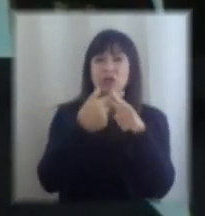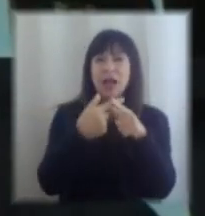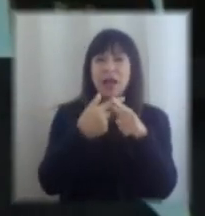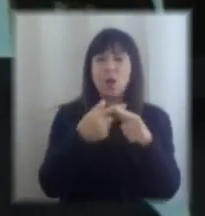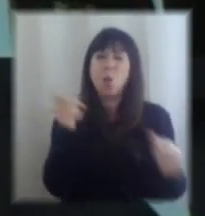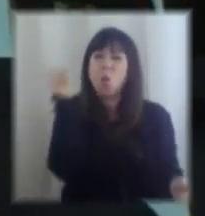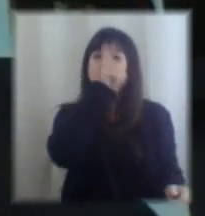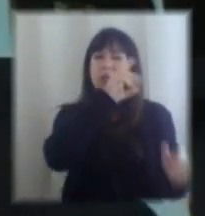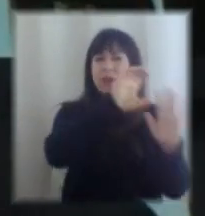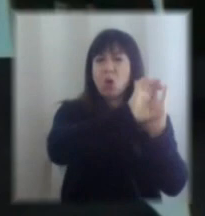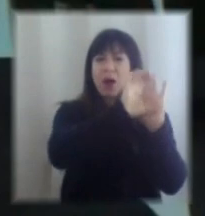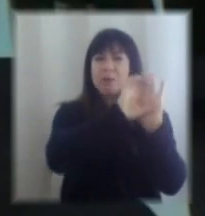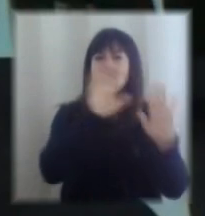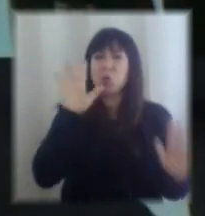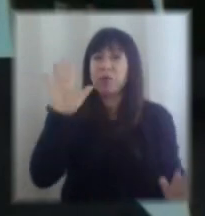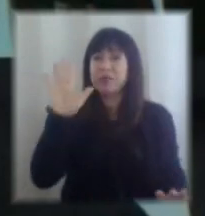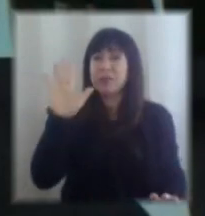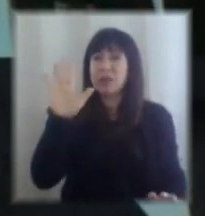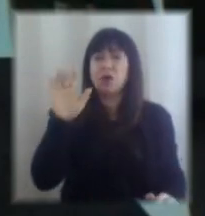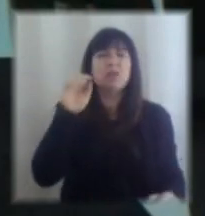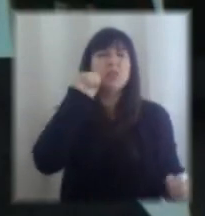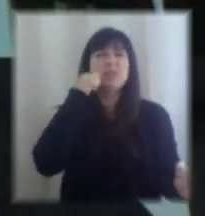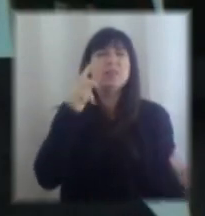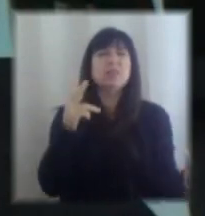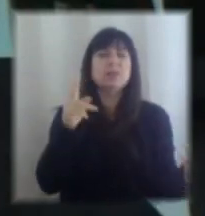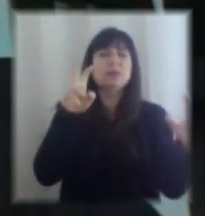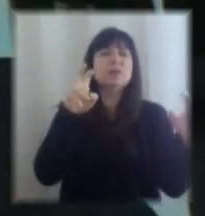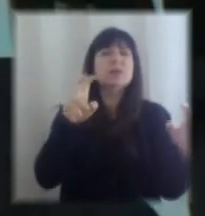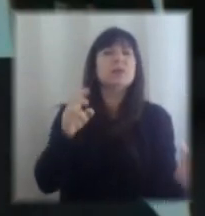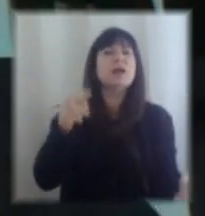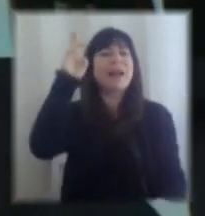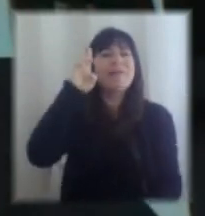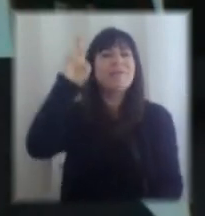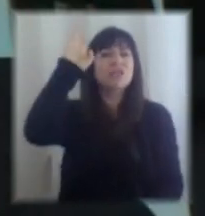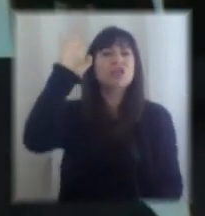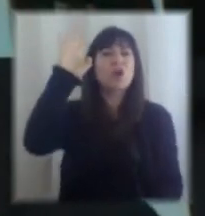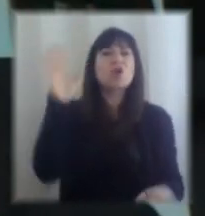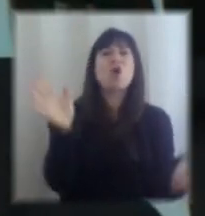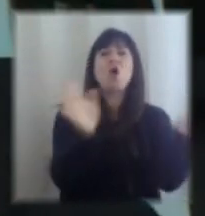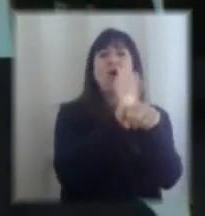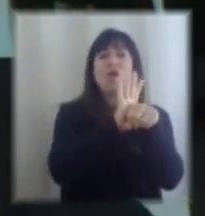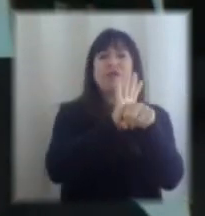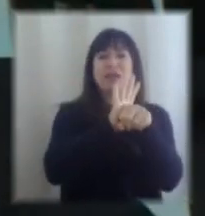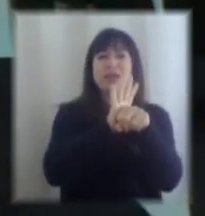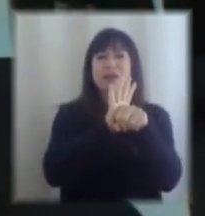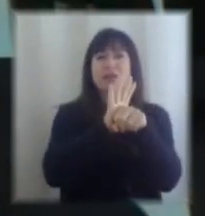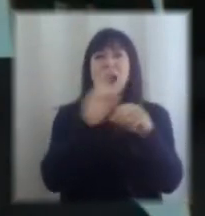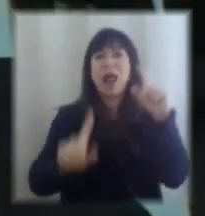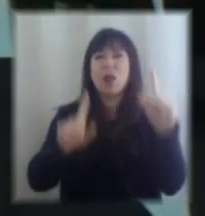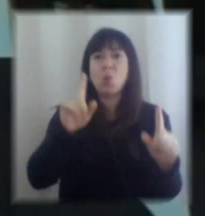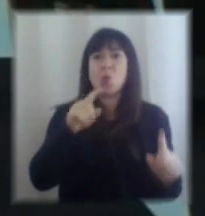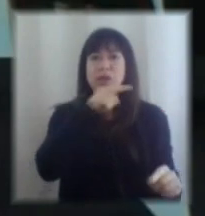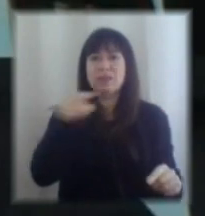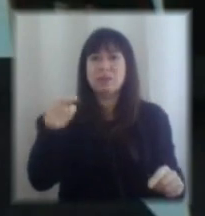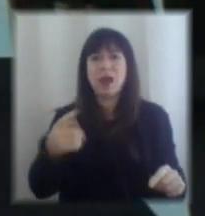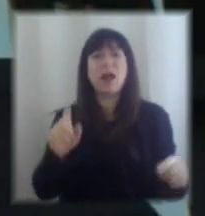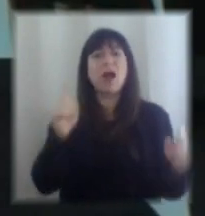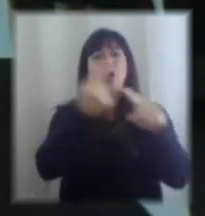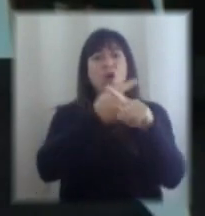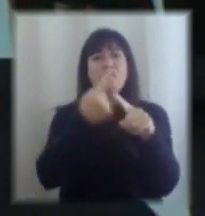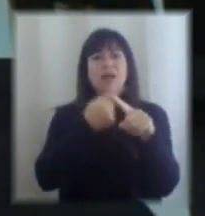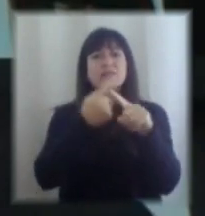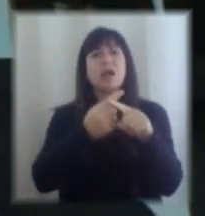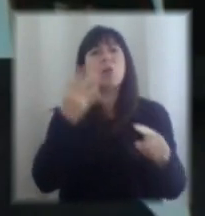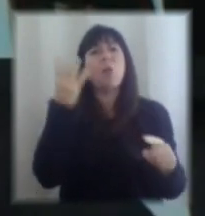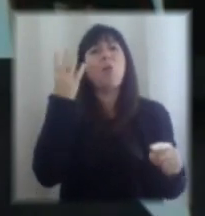de este ciclo que hemos llamado Reflexión COVID. Un ciclo donde hemos debatido durante un par de semanas sobre cuatro